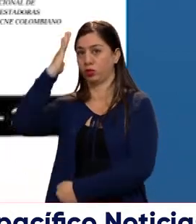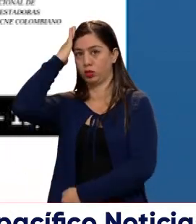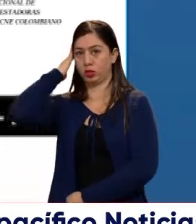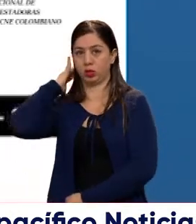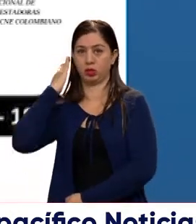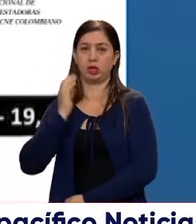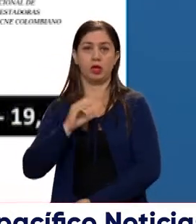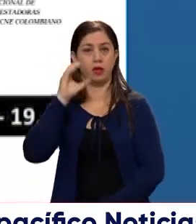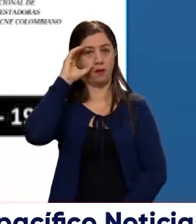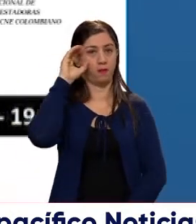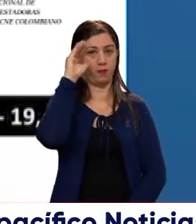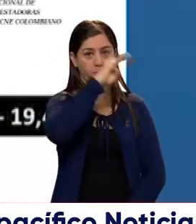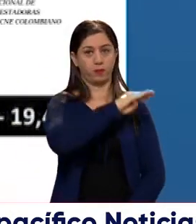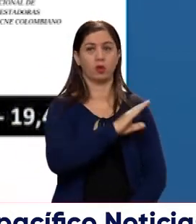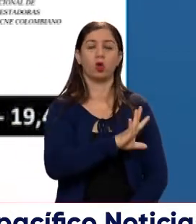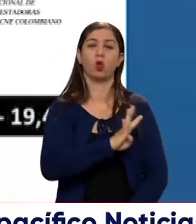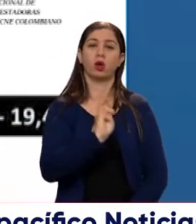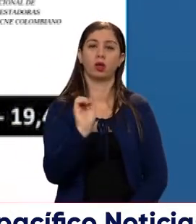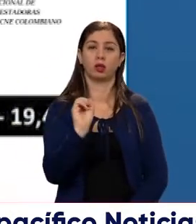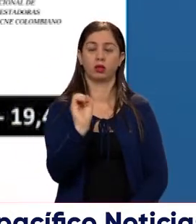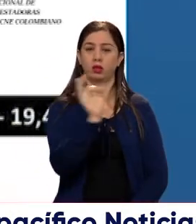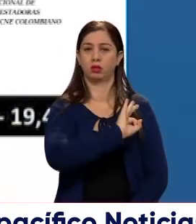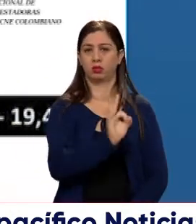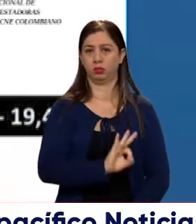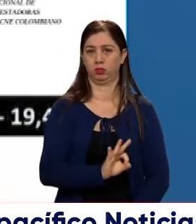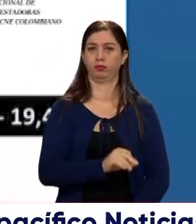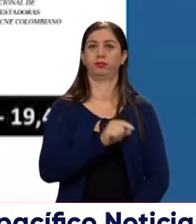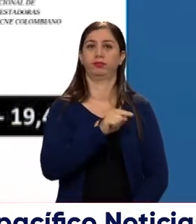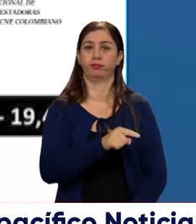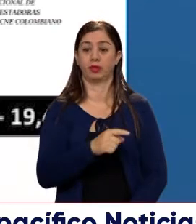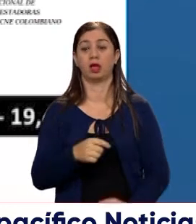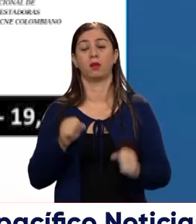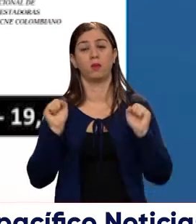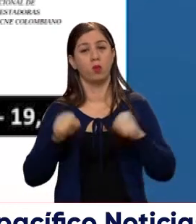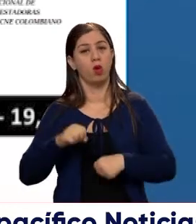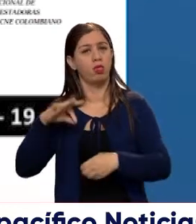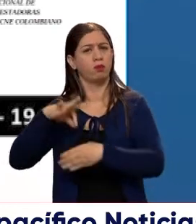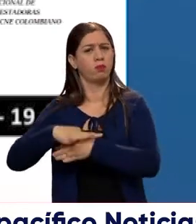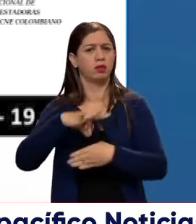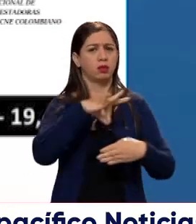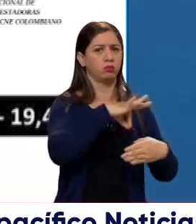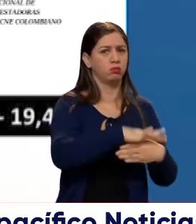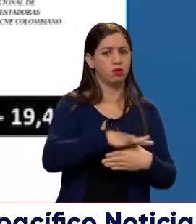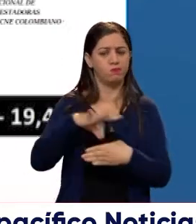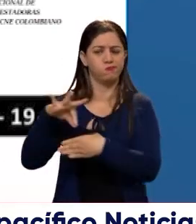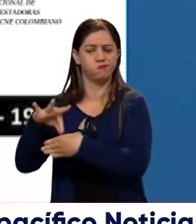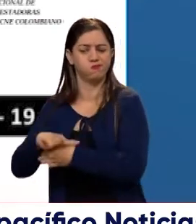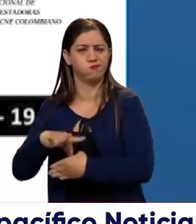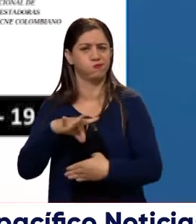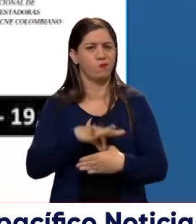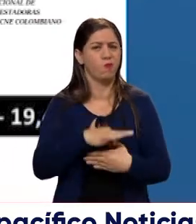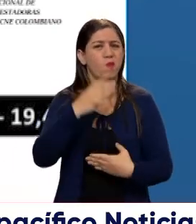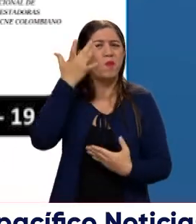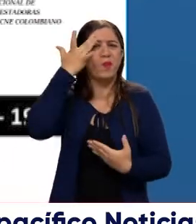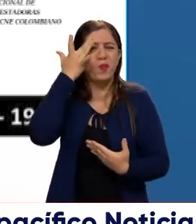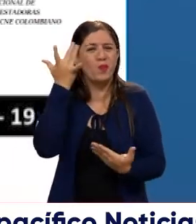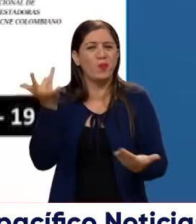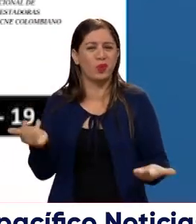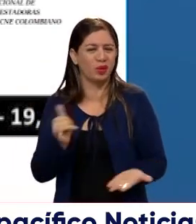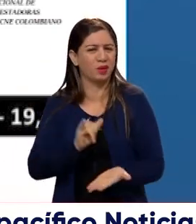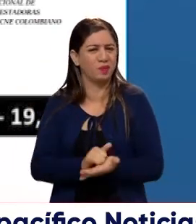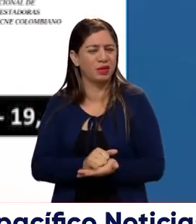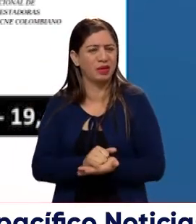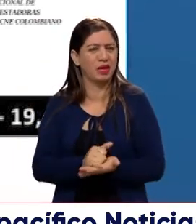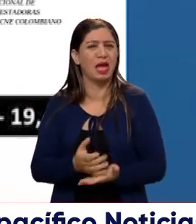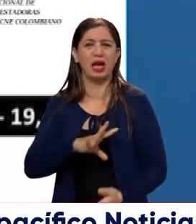y para Gustavo Petro un 40% de ese potencial electoral. ¿Por qué en este panorama, como en el de la intención de